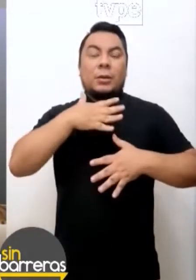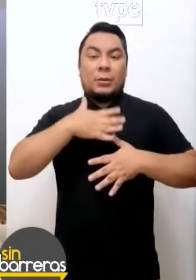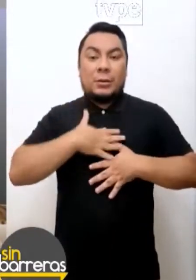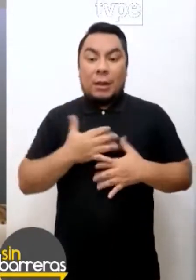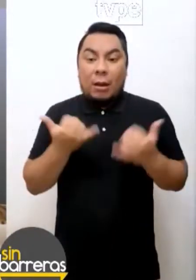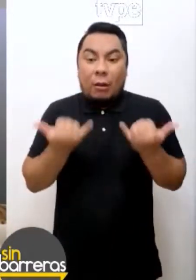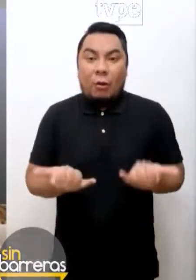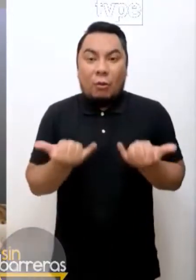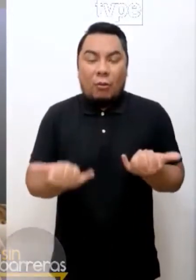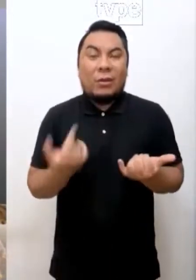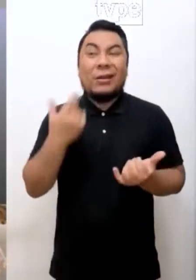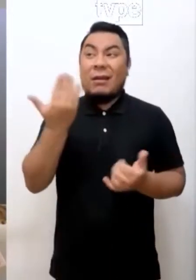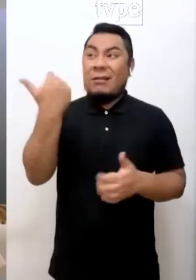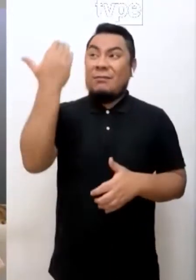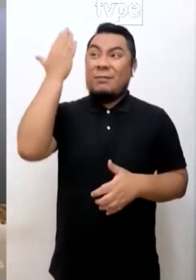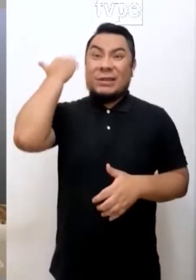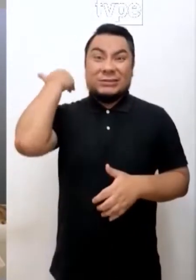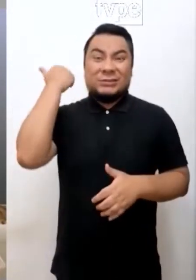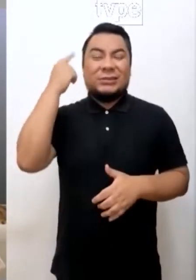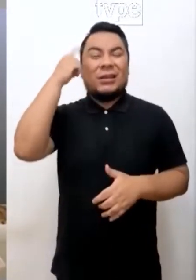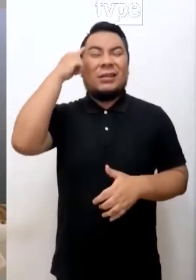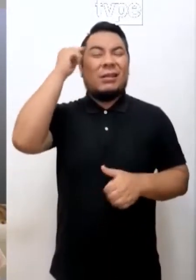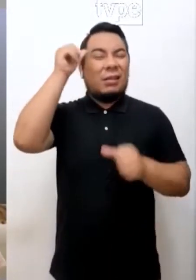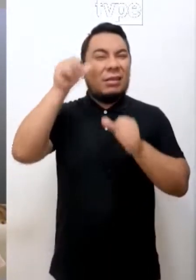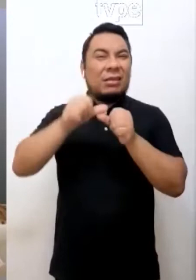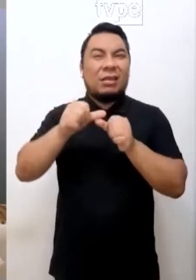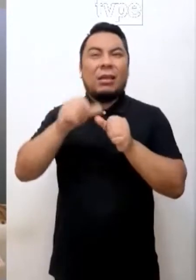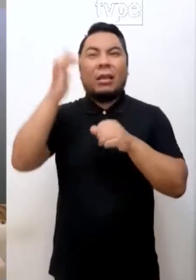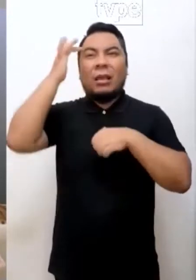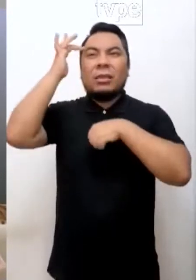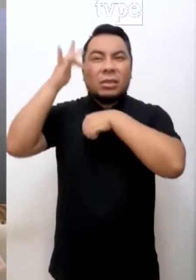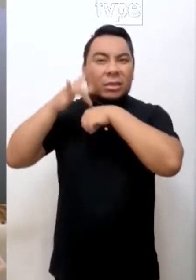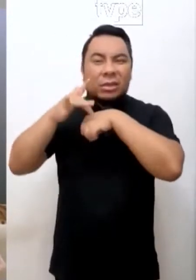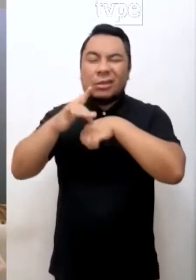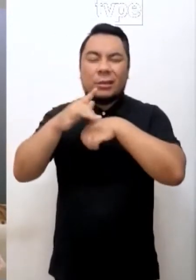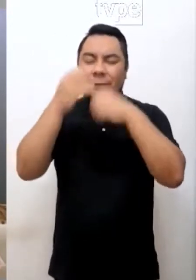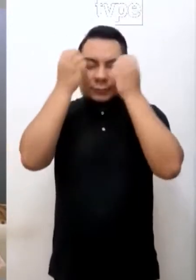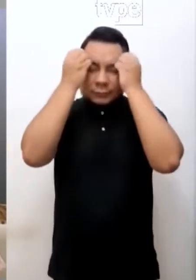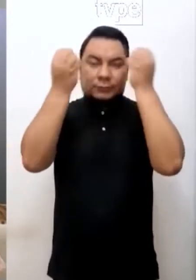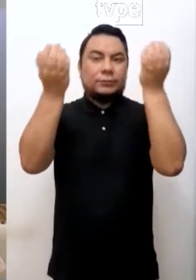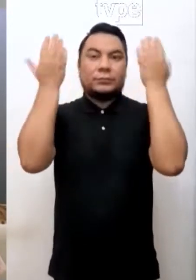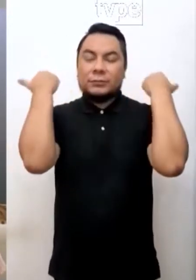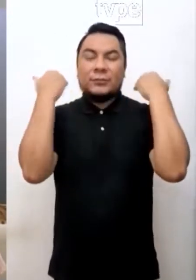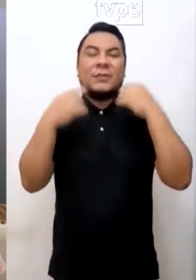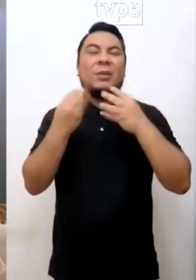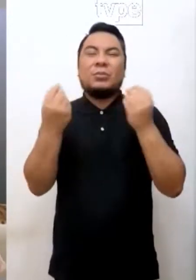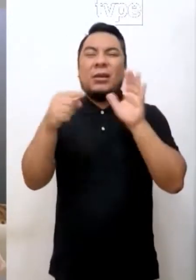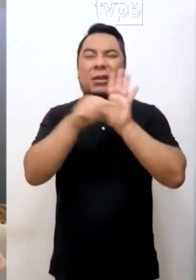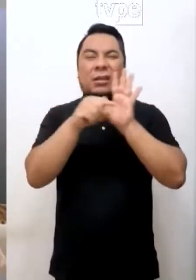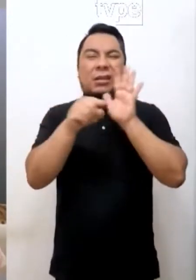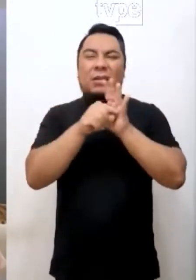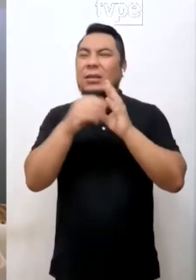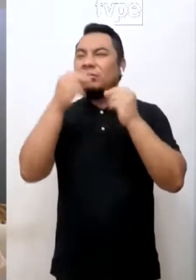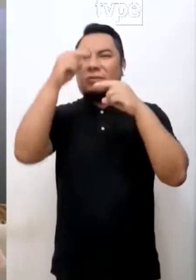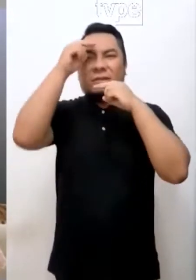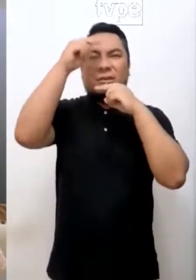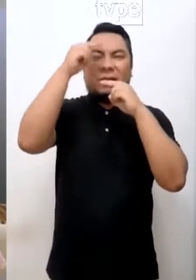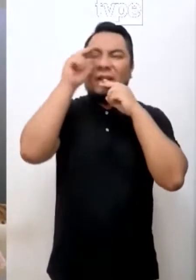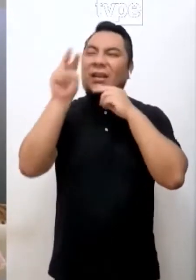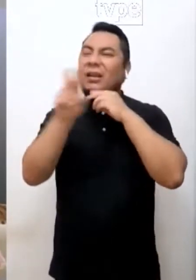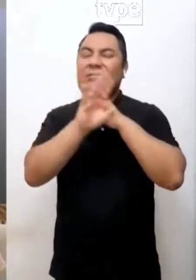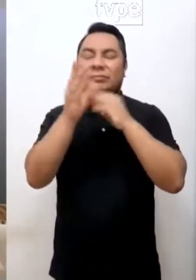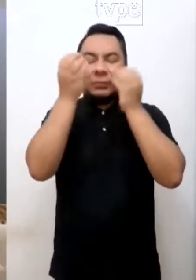anclarnos al presente, tratamos de olvidar o calmar esos pensamientos negativos del